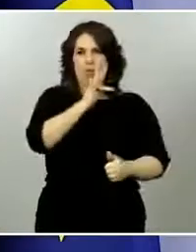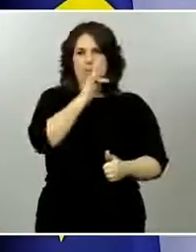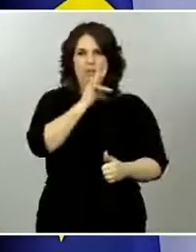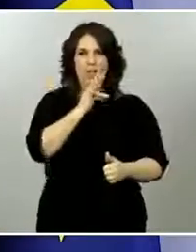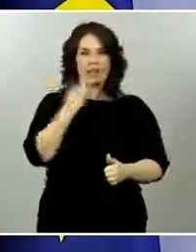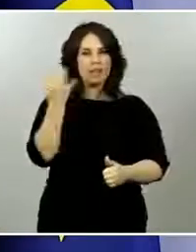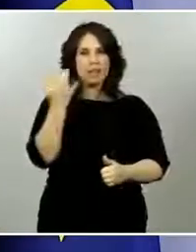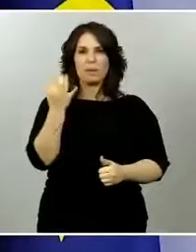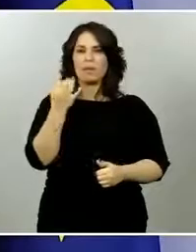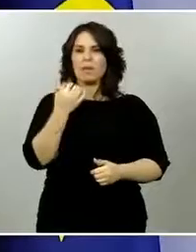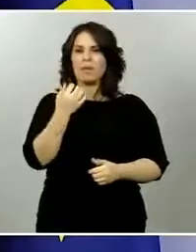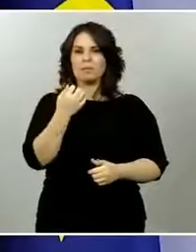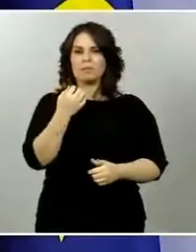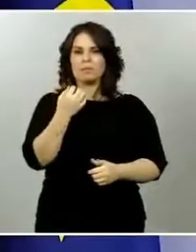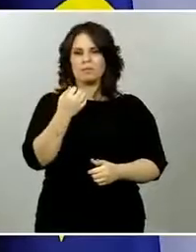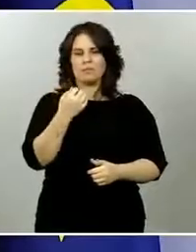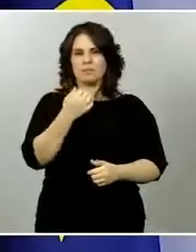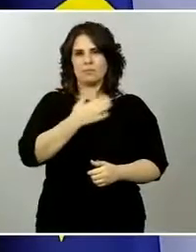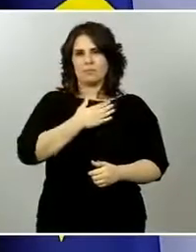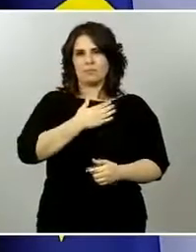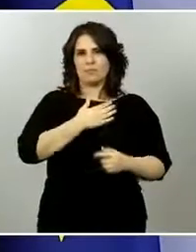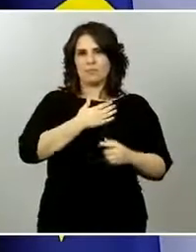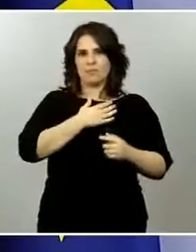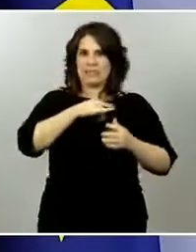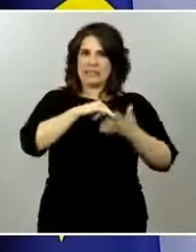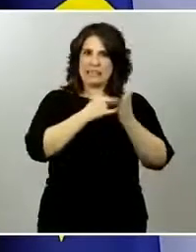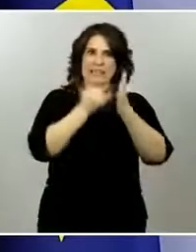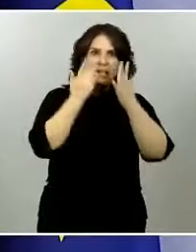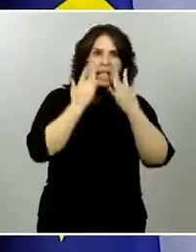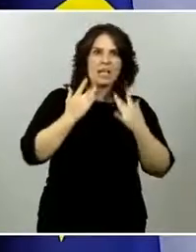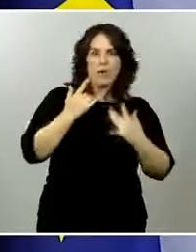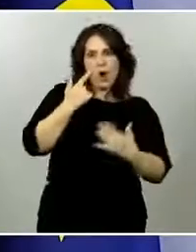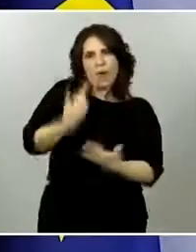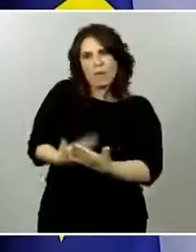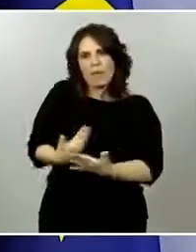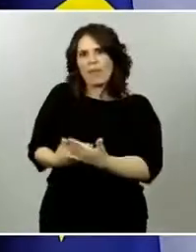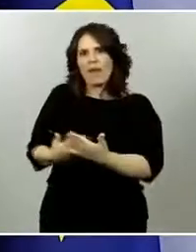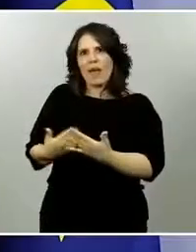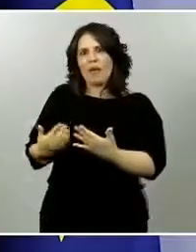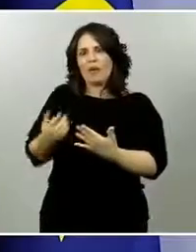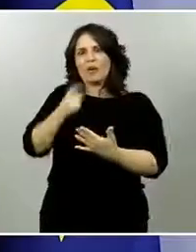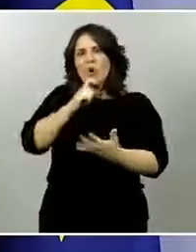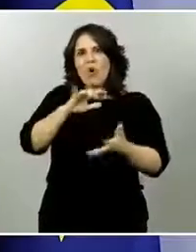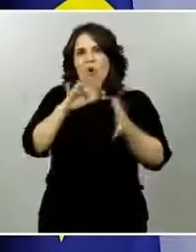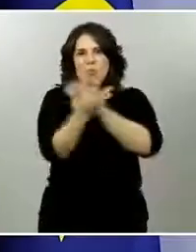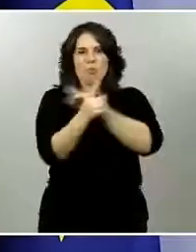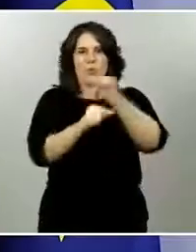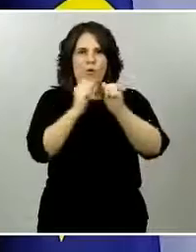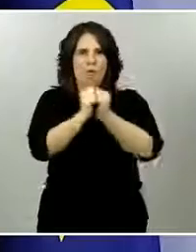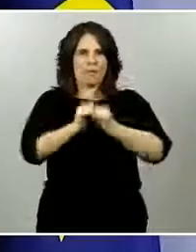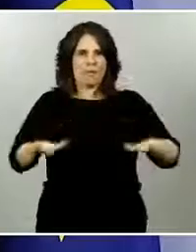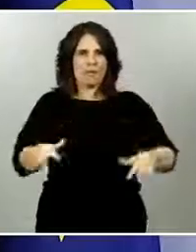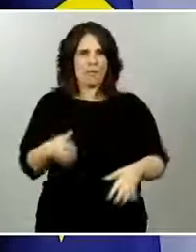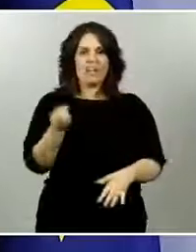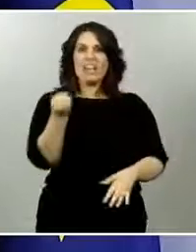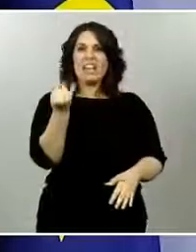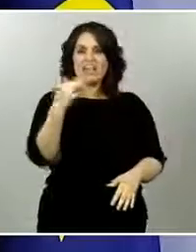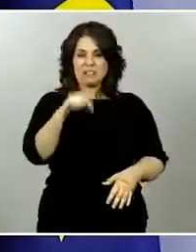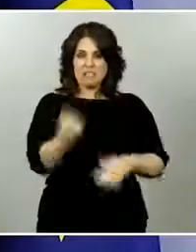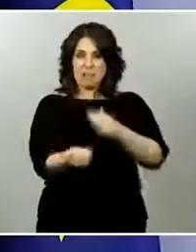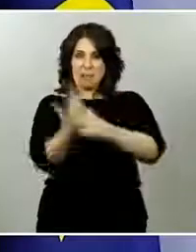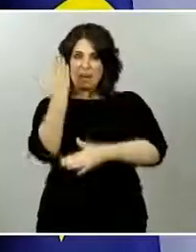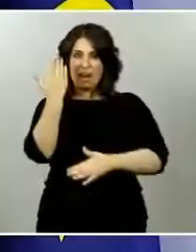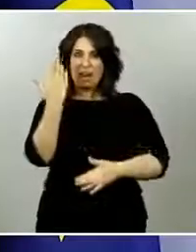gobernar aún más que la primera etapa, esta segunda etapa de desescalado y lo vamos a hacer además basándonos en el